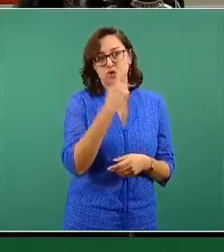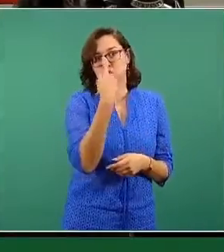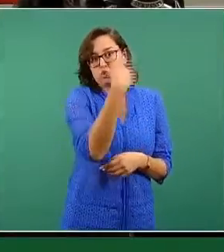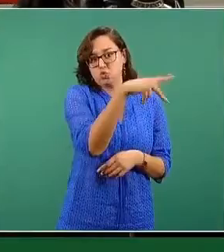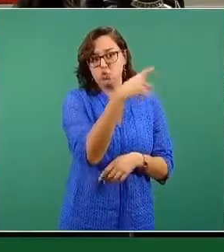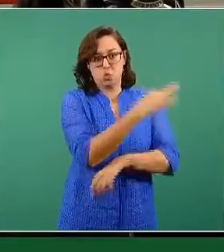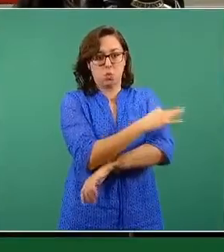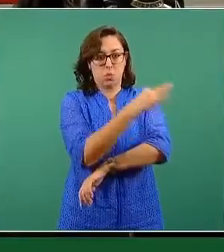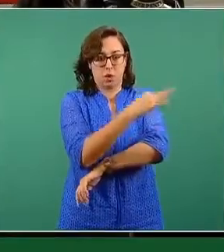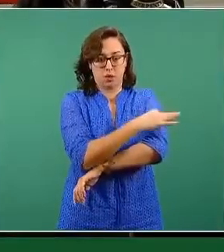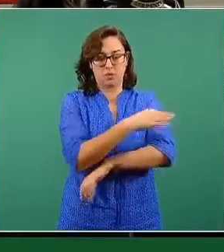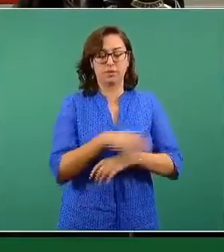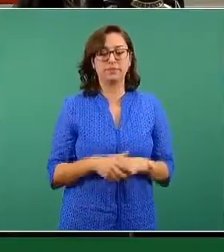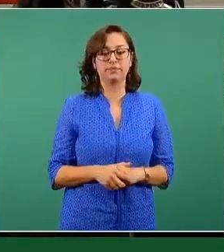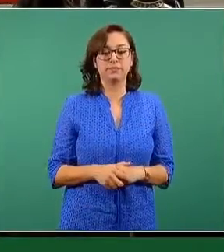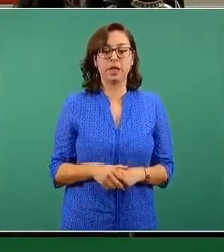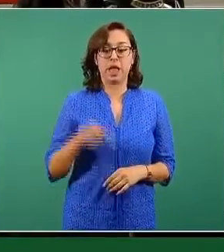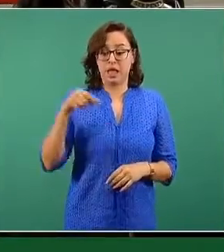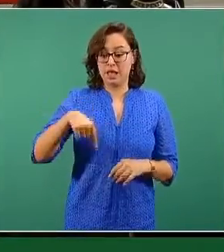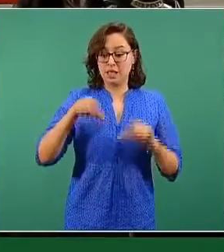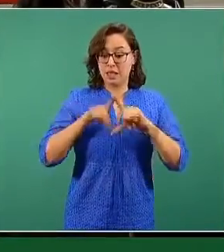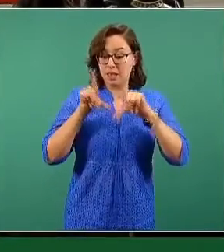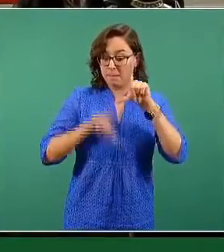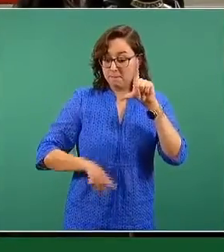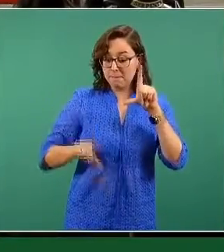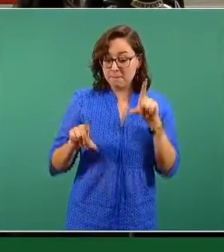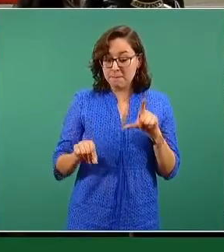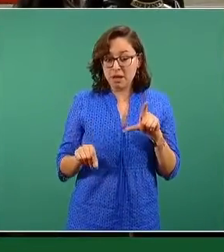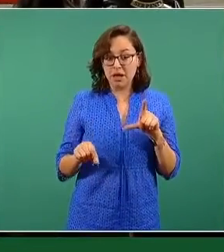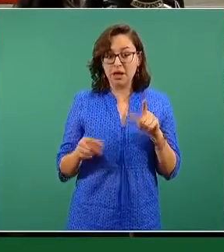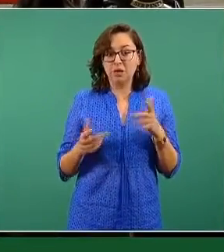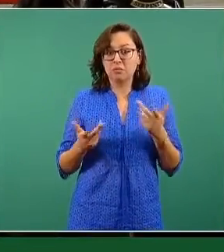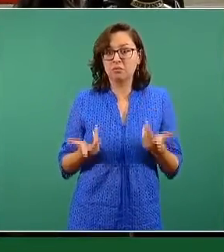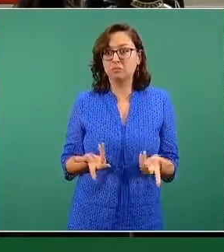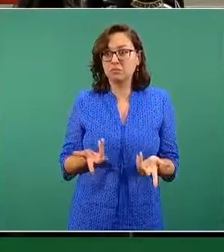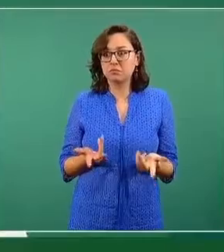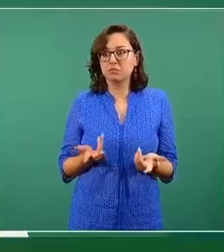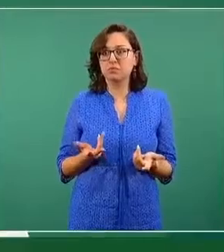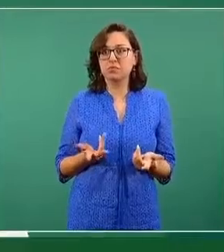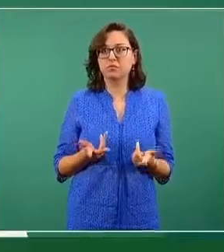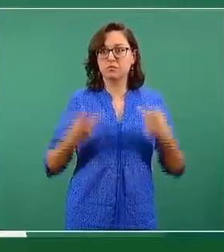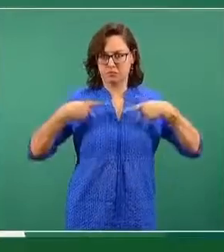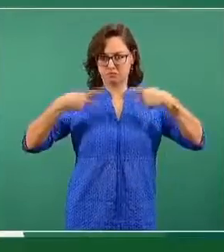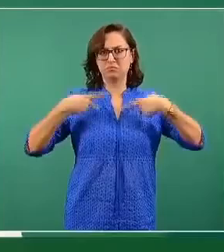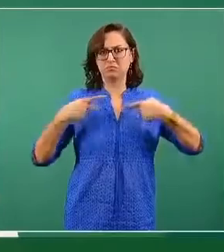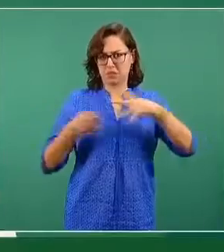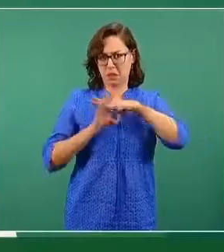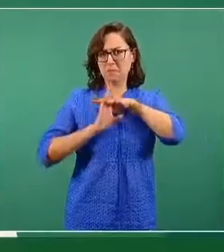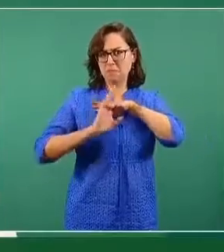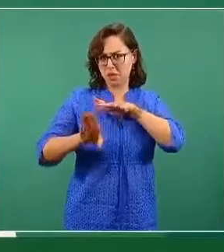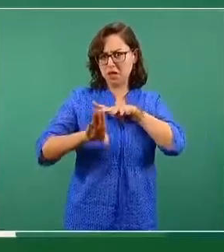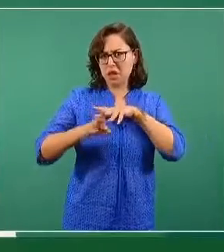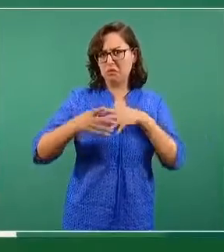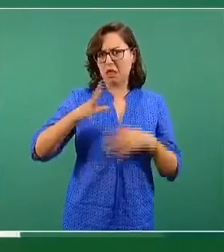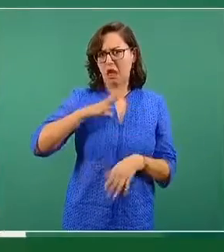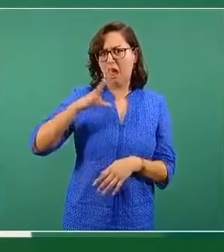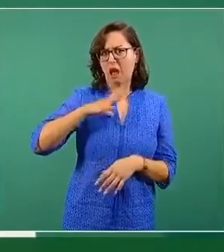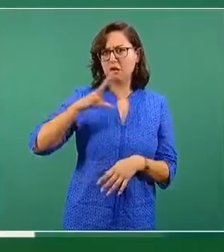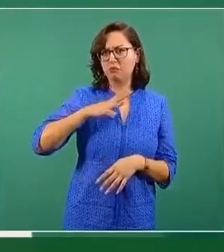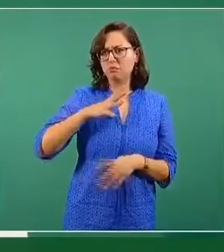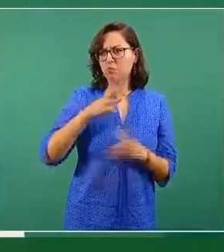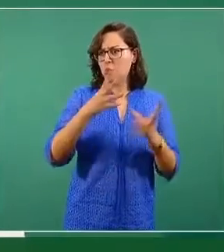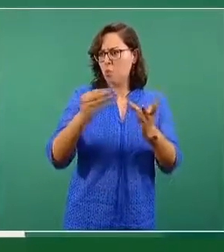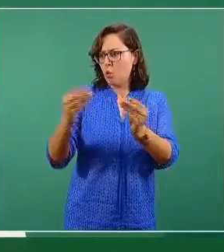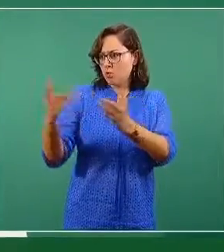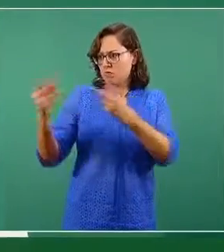tiene. En el plan de vacunación de México no se distingue de manera selectiva nacionalidad, por